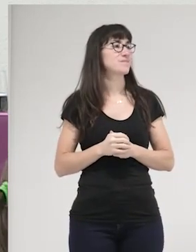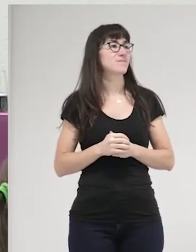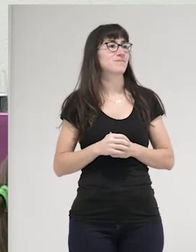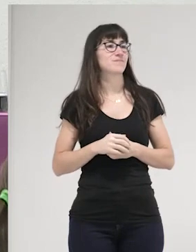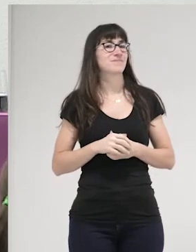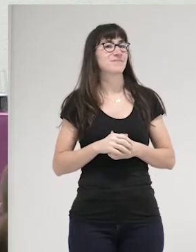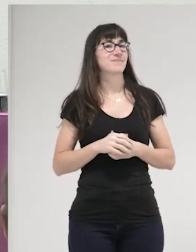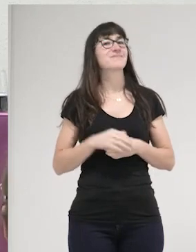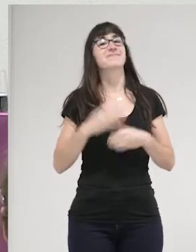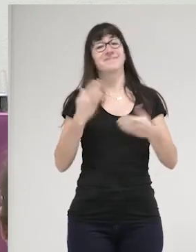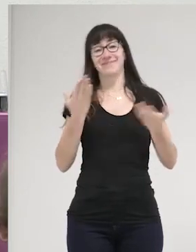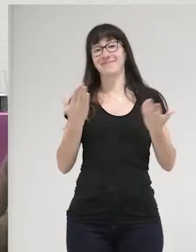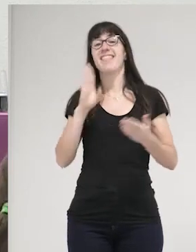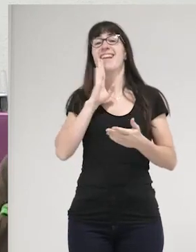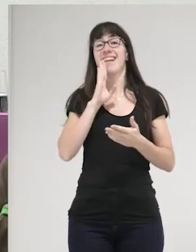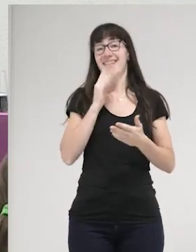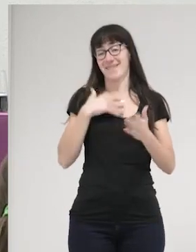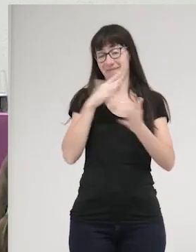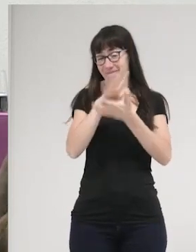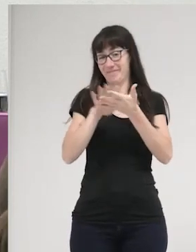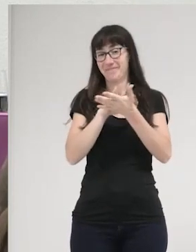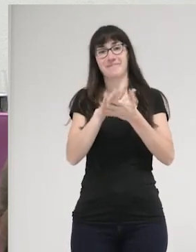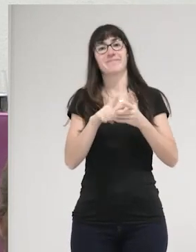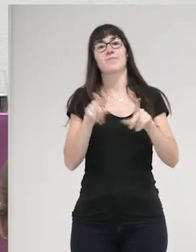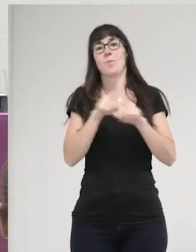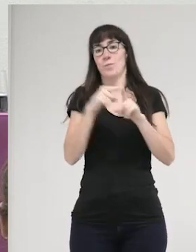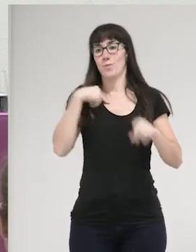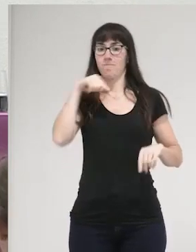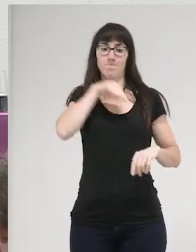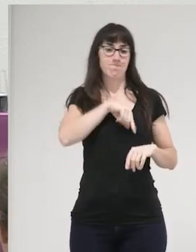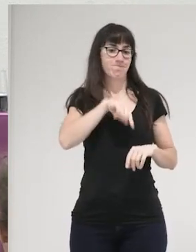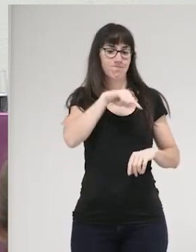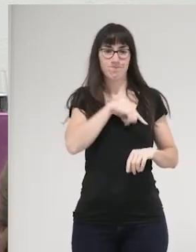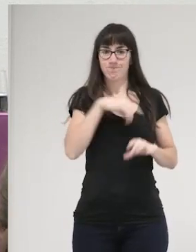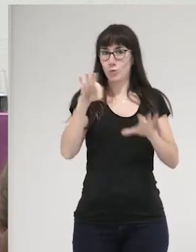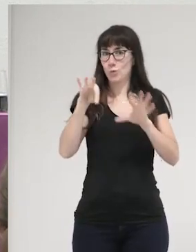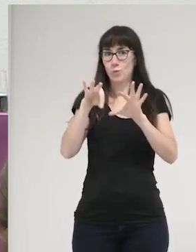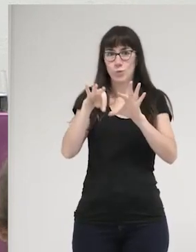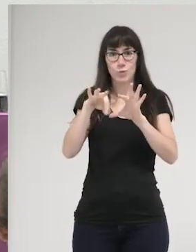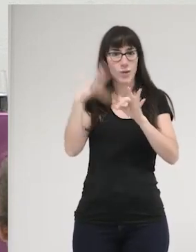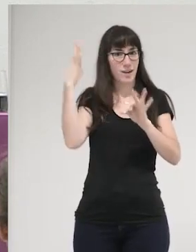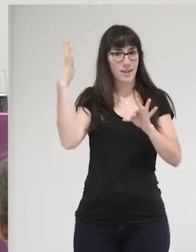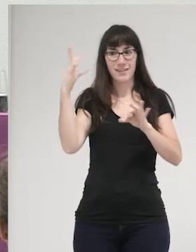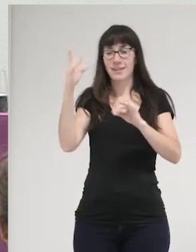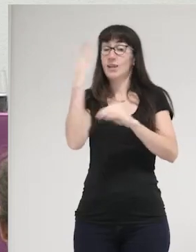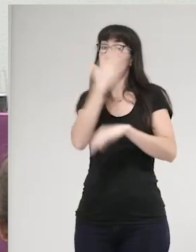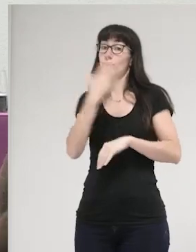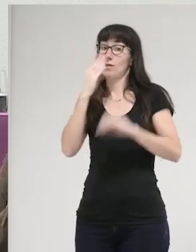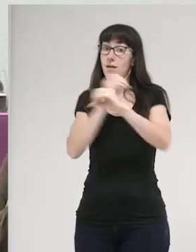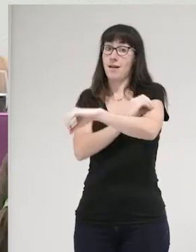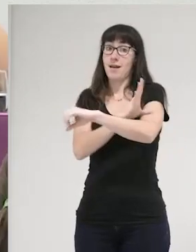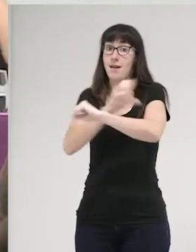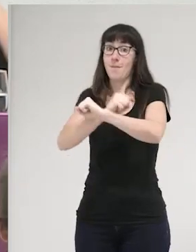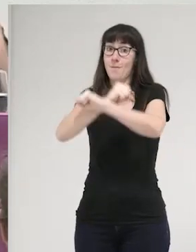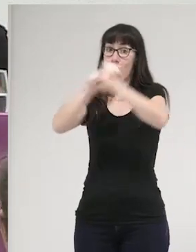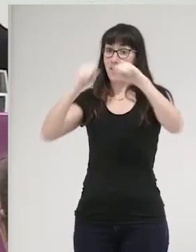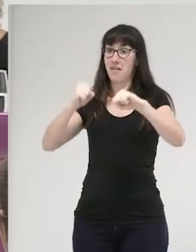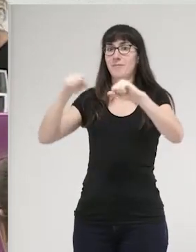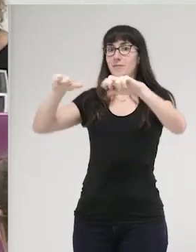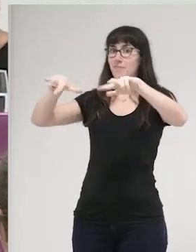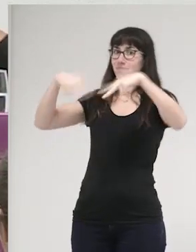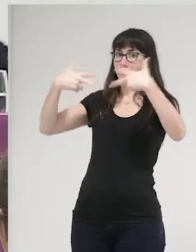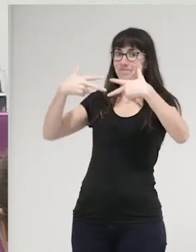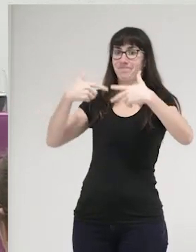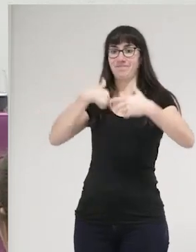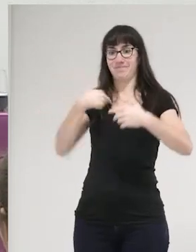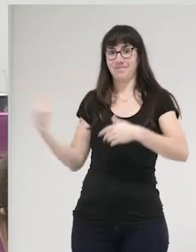No, pues digo que para mí ha sido una auténtica... Suerte que la Escuela de Empoderamiento me haya permitido estar